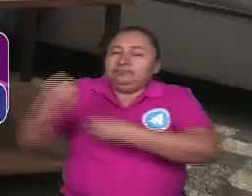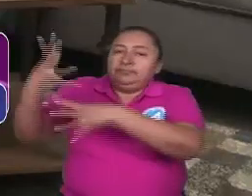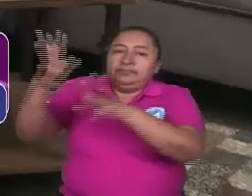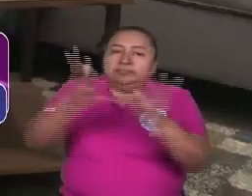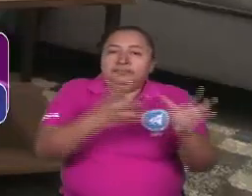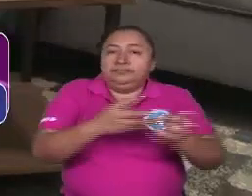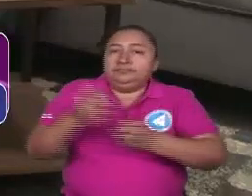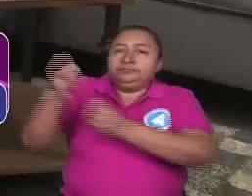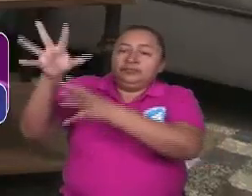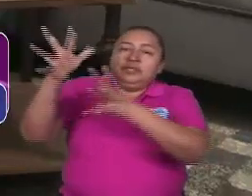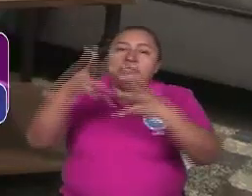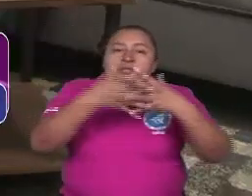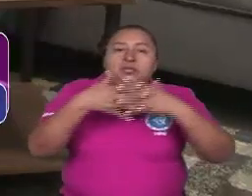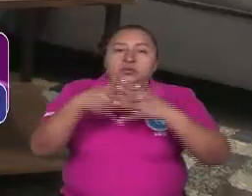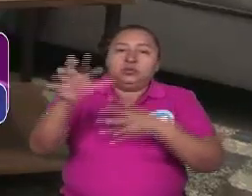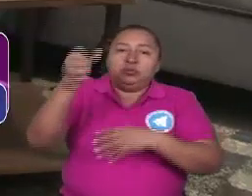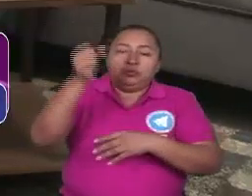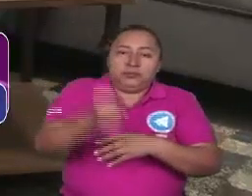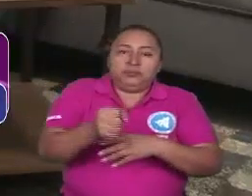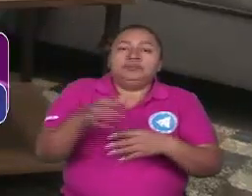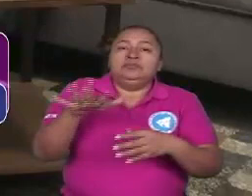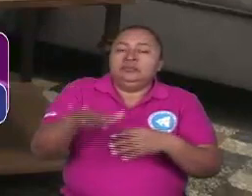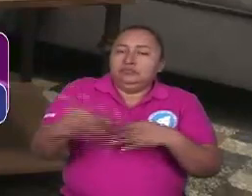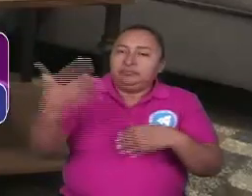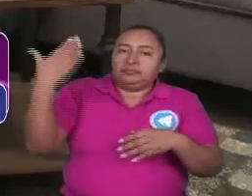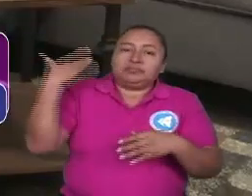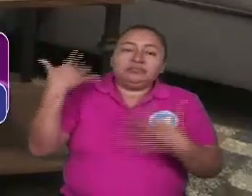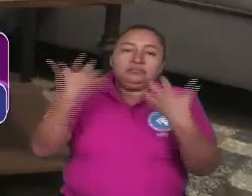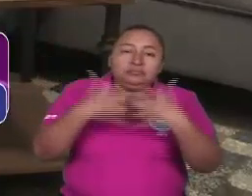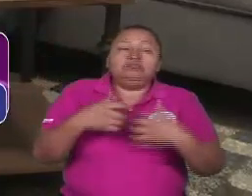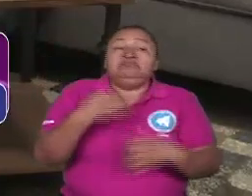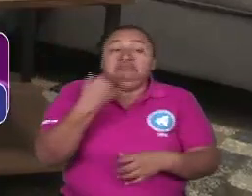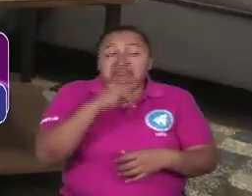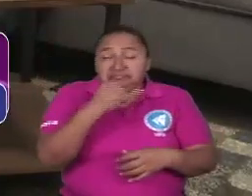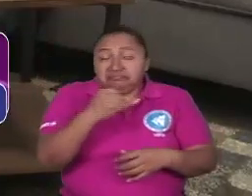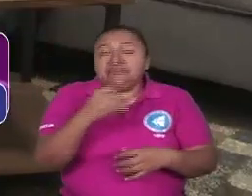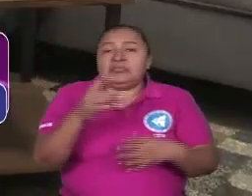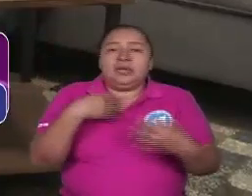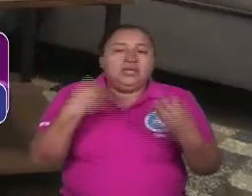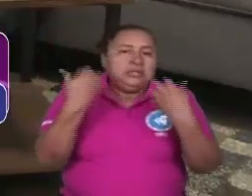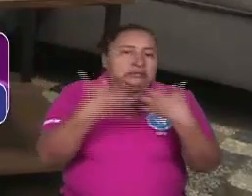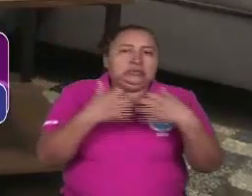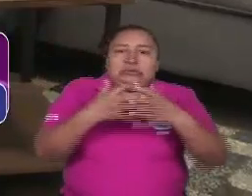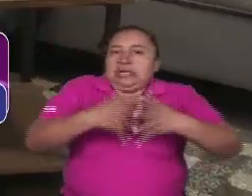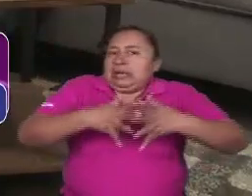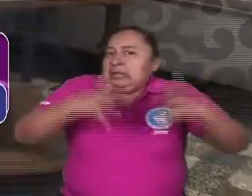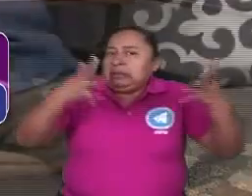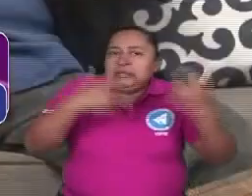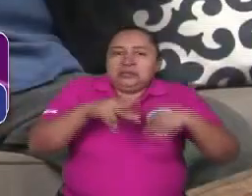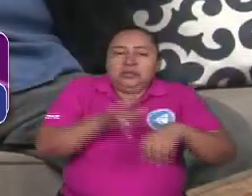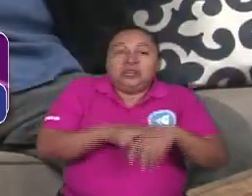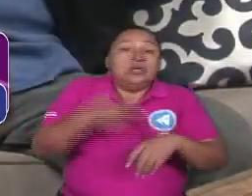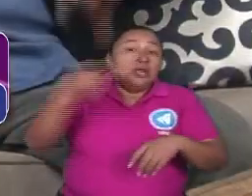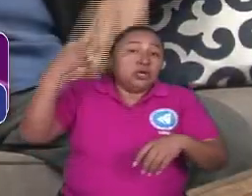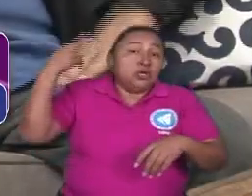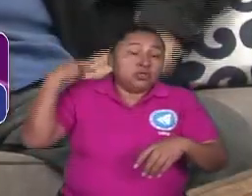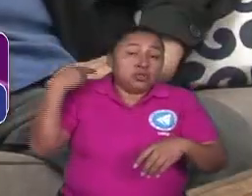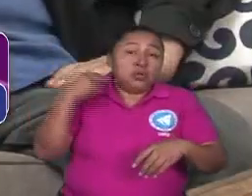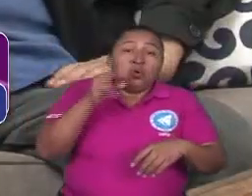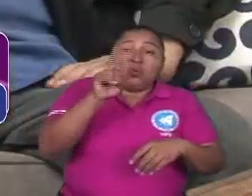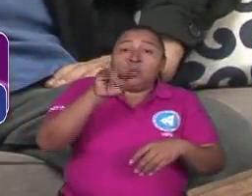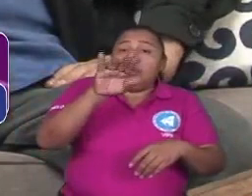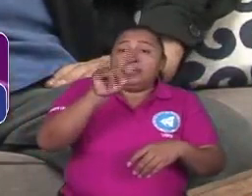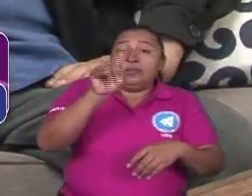al imperialismo norteamericano. Exactamente, industrias multinacionales, las historias de la United Fruit,